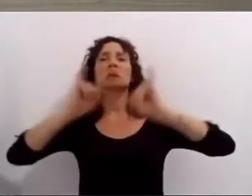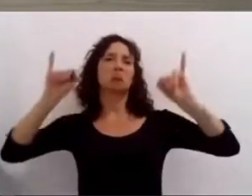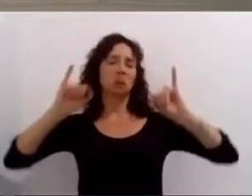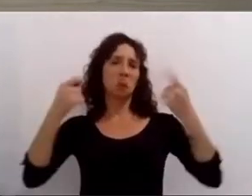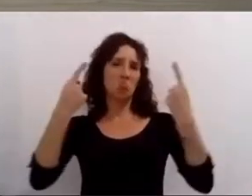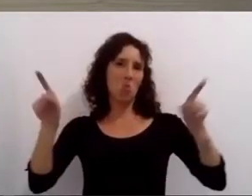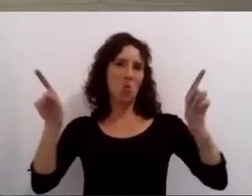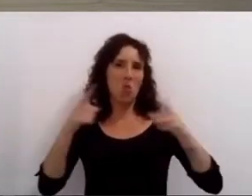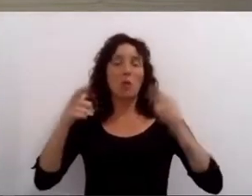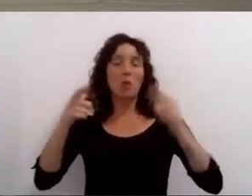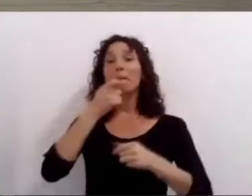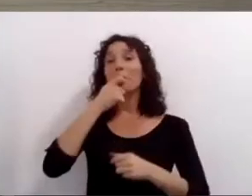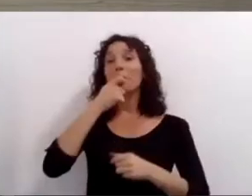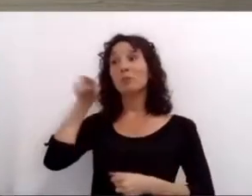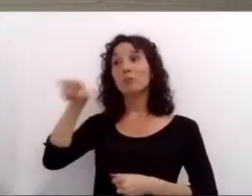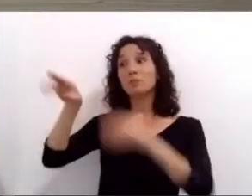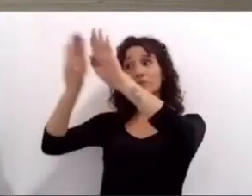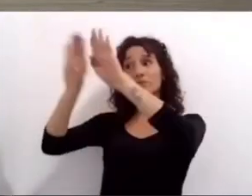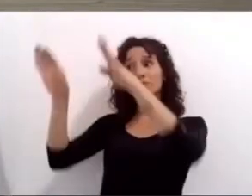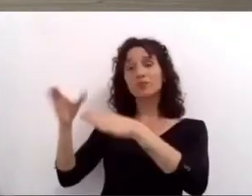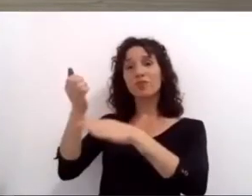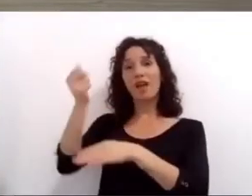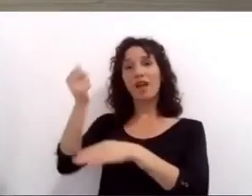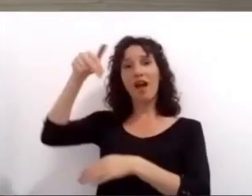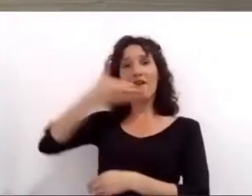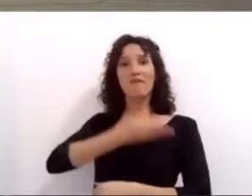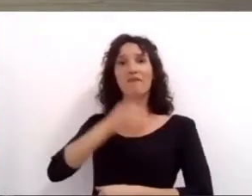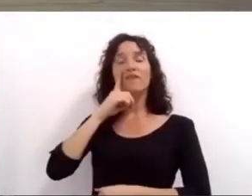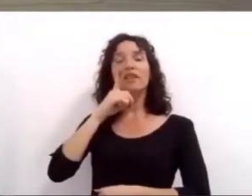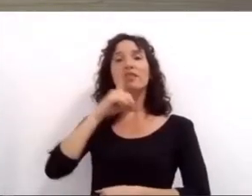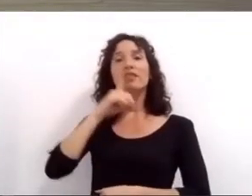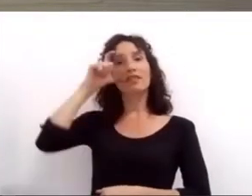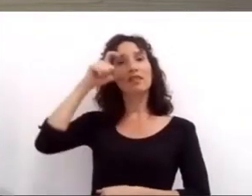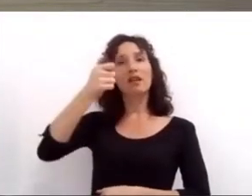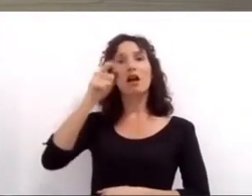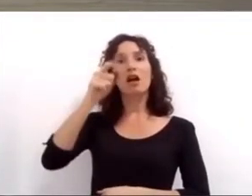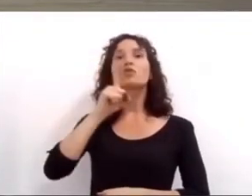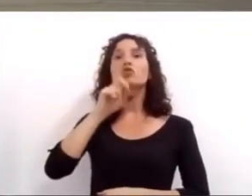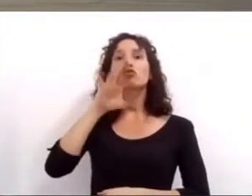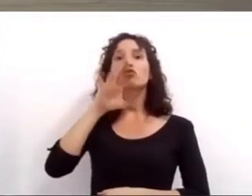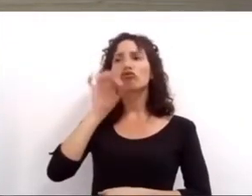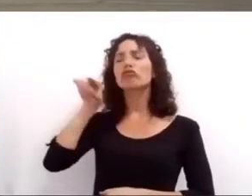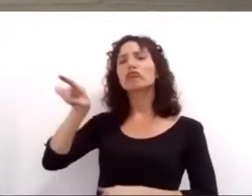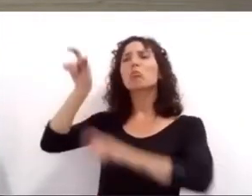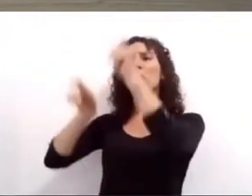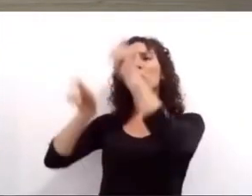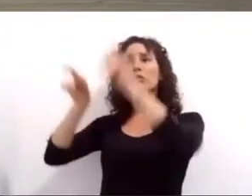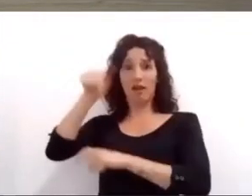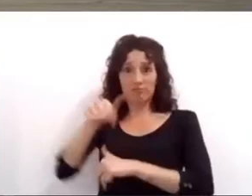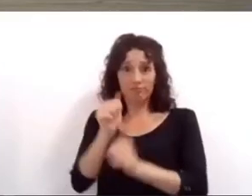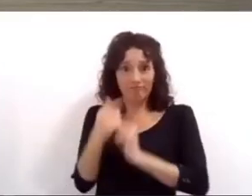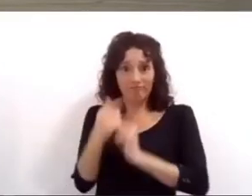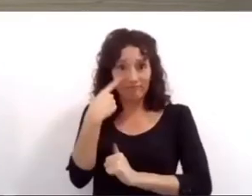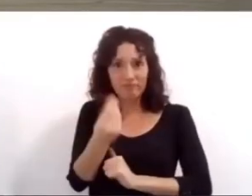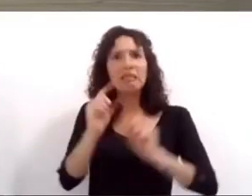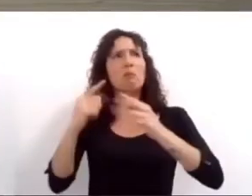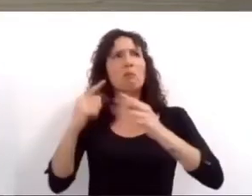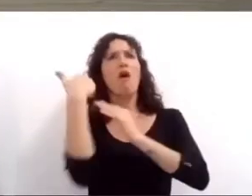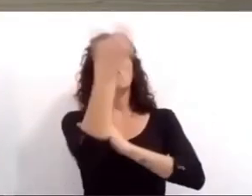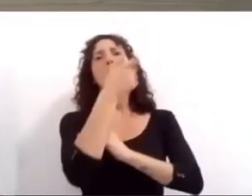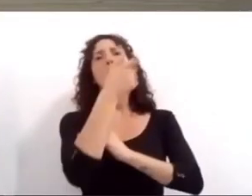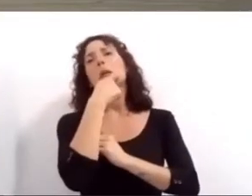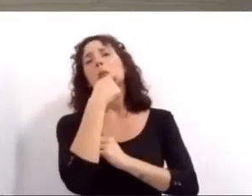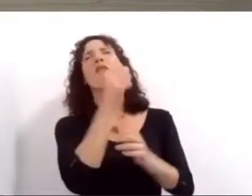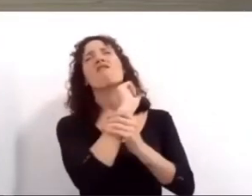recuperando su vida su ritmo y su música con muchos artistas locales y de afuera desde Abel Pintos a